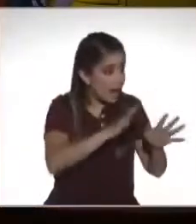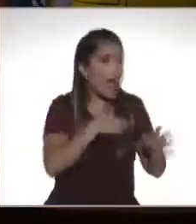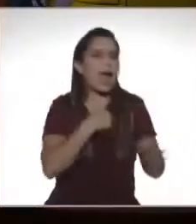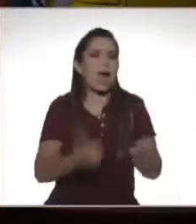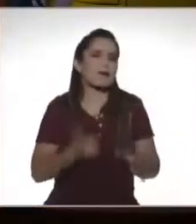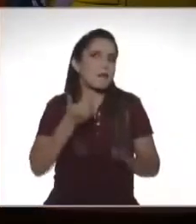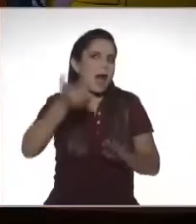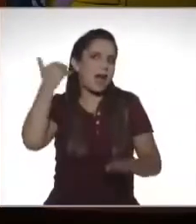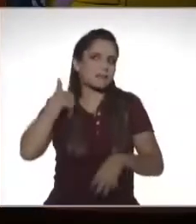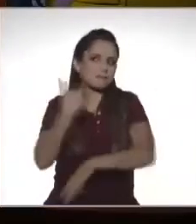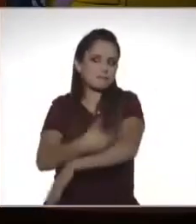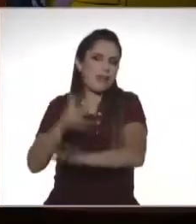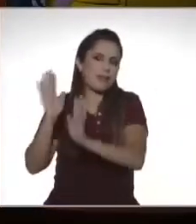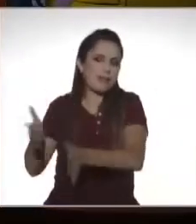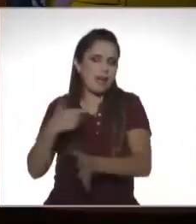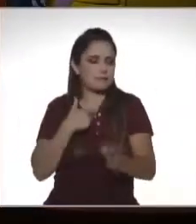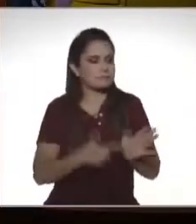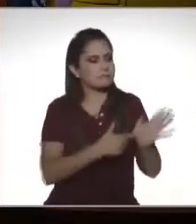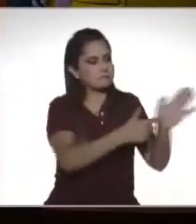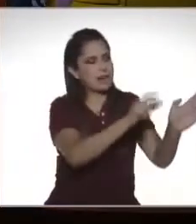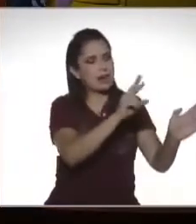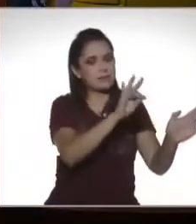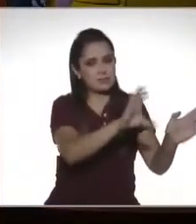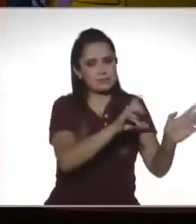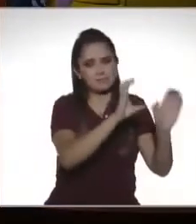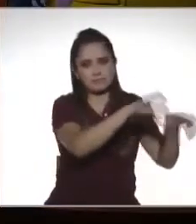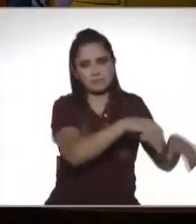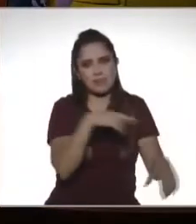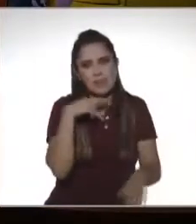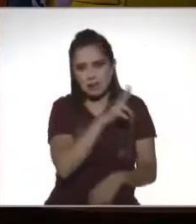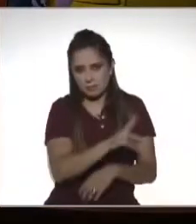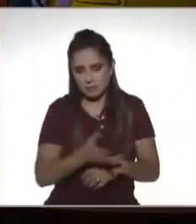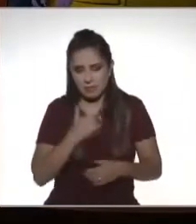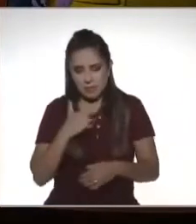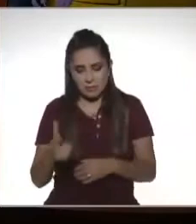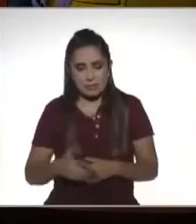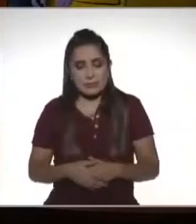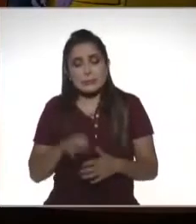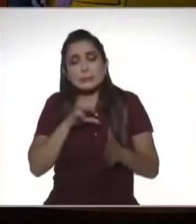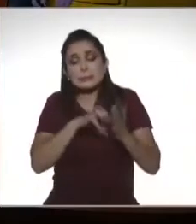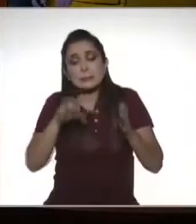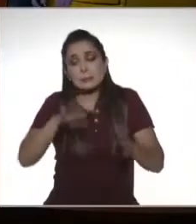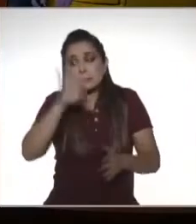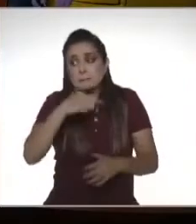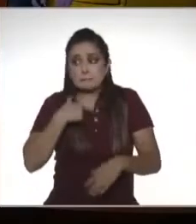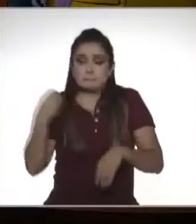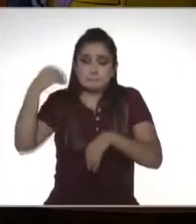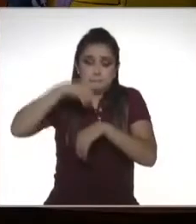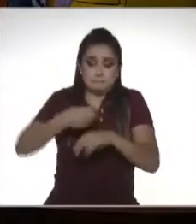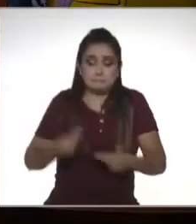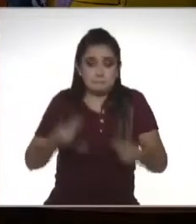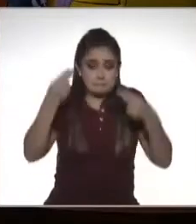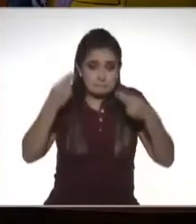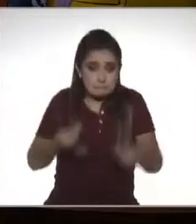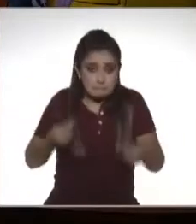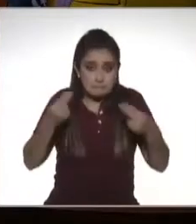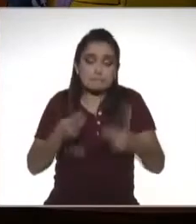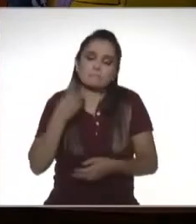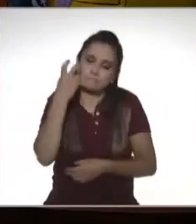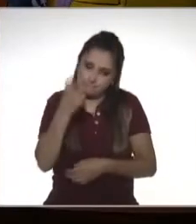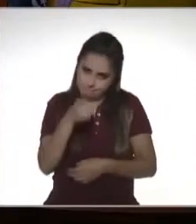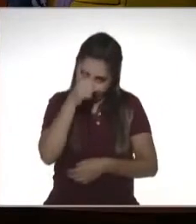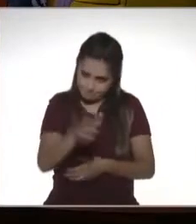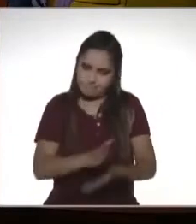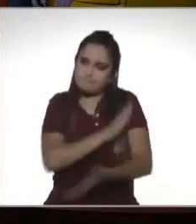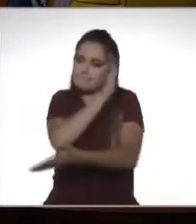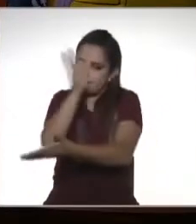se tenga esta cédula fiscal. Así es. Ahora, si ya tienes una actividad, si tú dices, es que ya estoy emprendiendo un negocio, ah, bueno, pues con mayor razón,